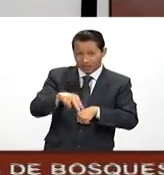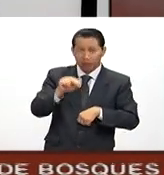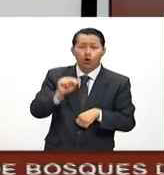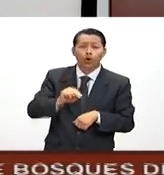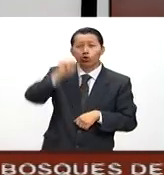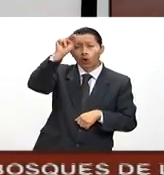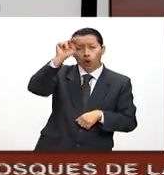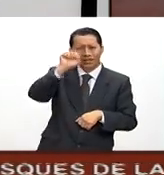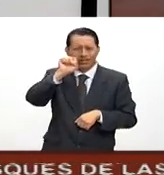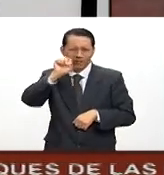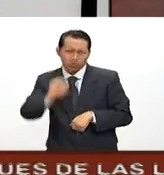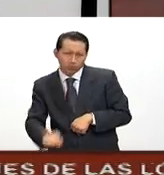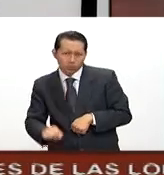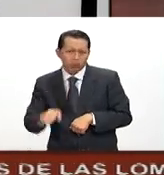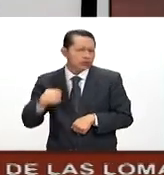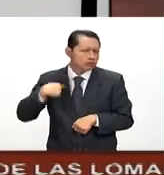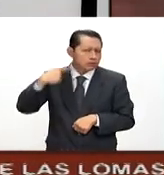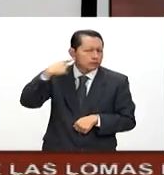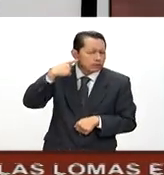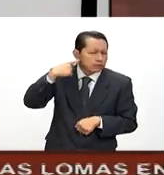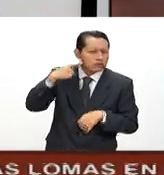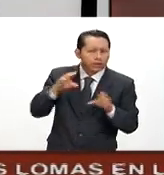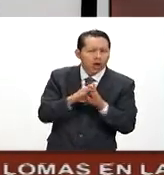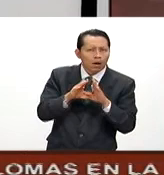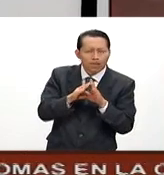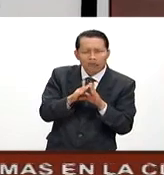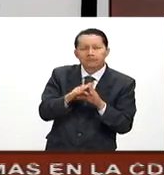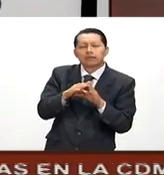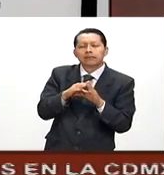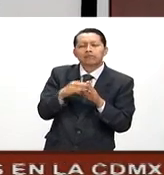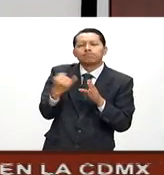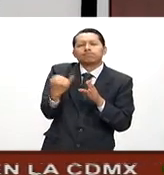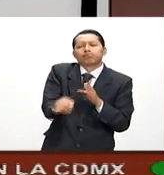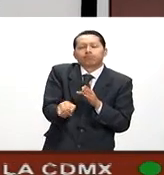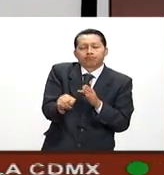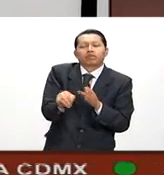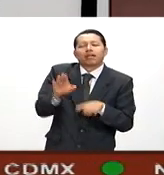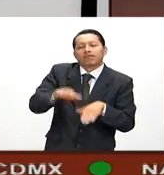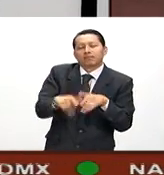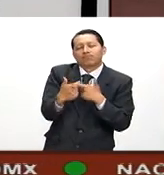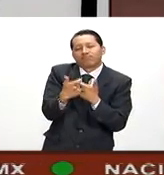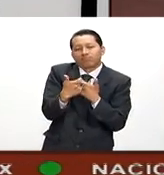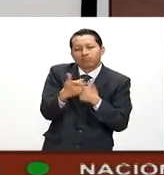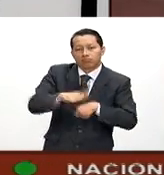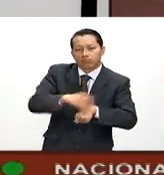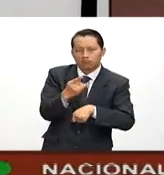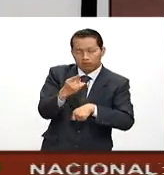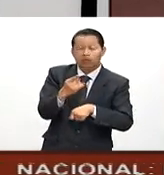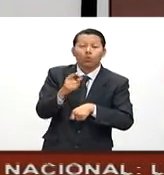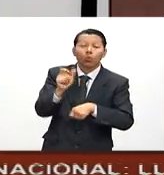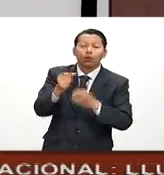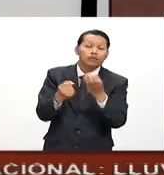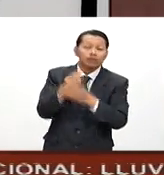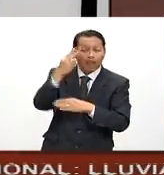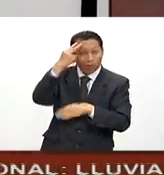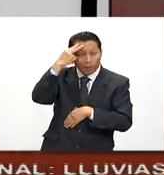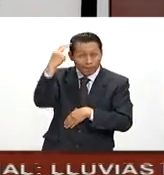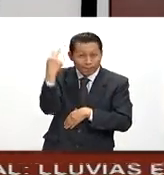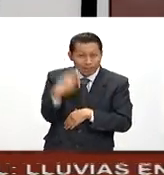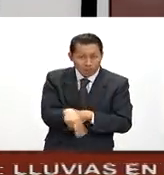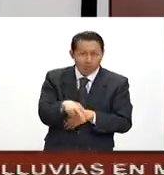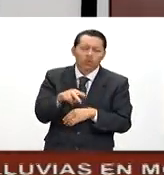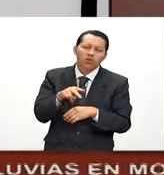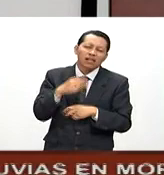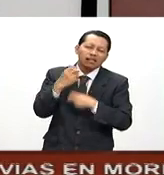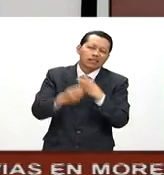para burlarnos de las variantes que tenemos de nuestro español mexicano. Ya saliendo de México, criticamos muchas